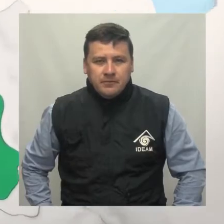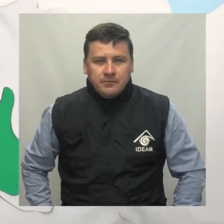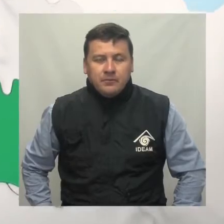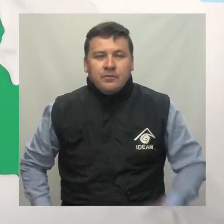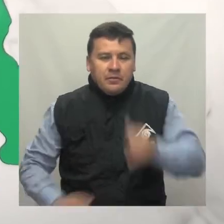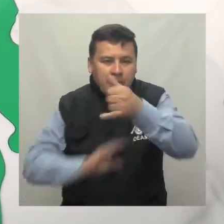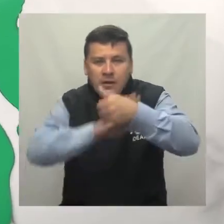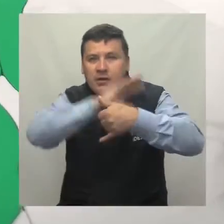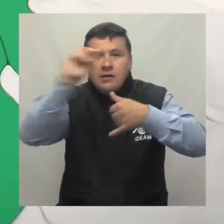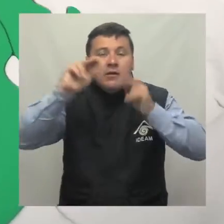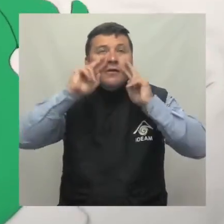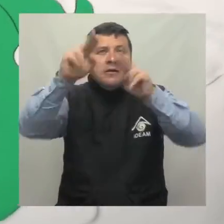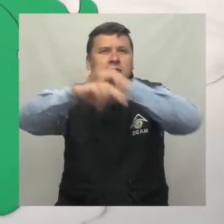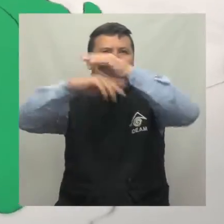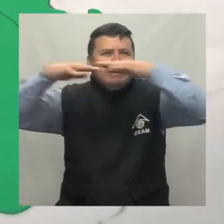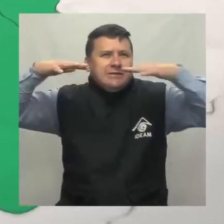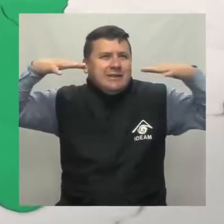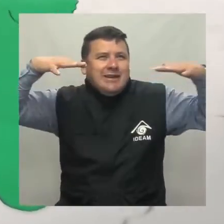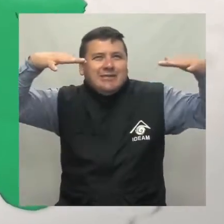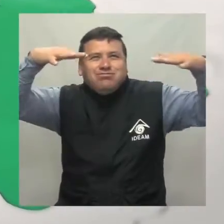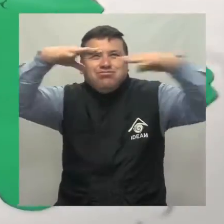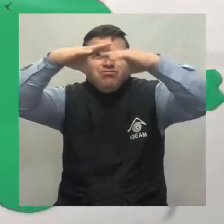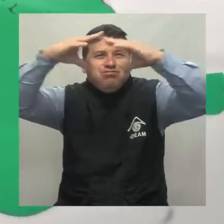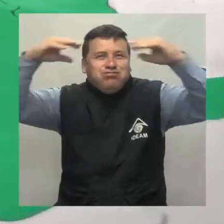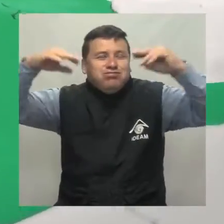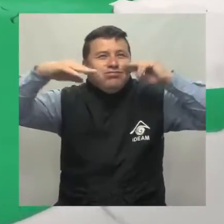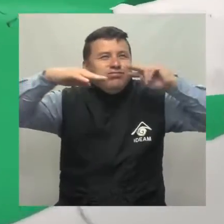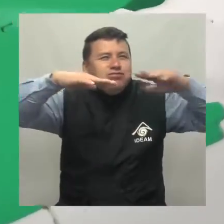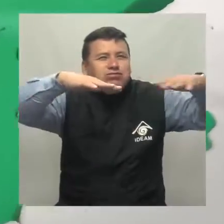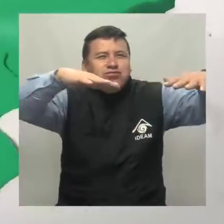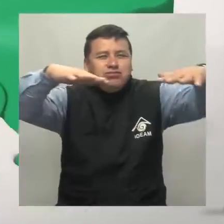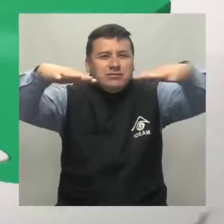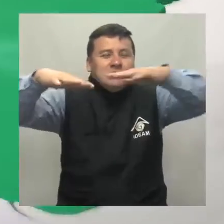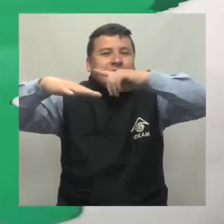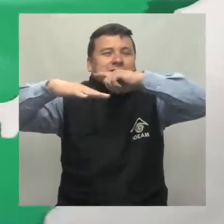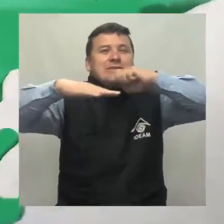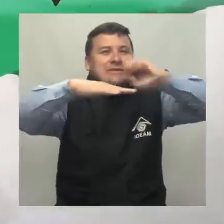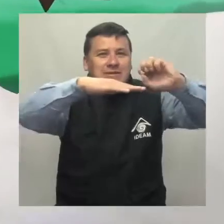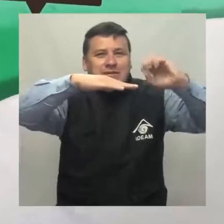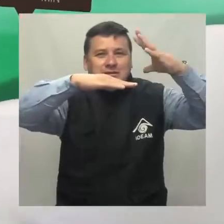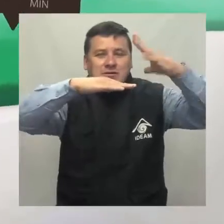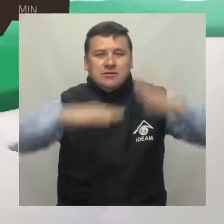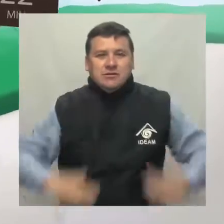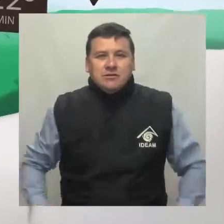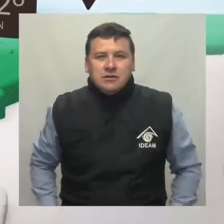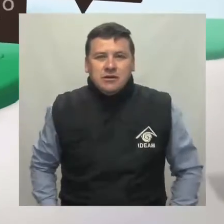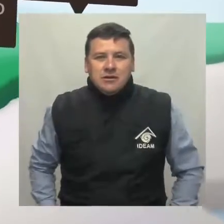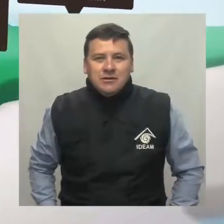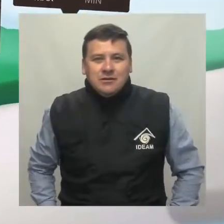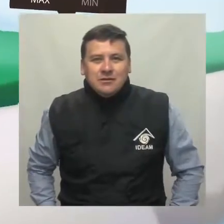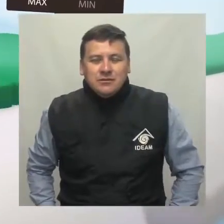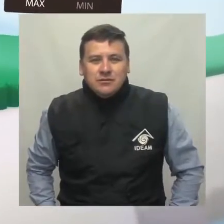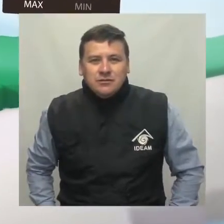En el Caribe colombiano se prevé cielo entre ligera y parcialmente cubierto con predominio de tiempo seco